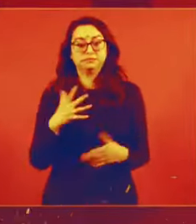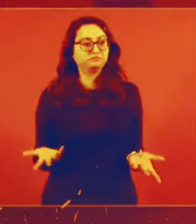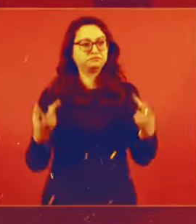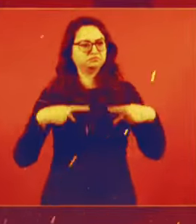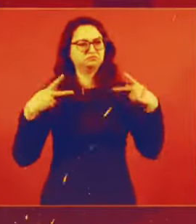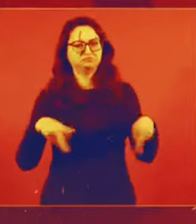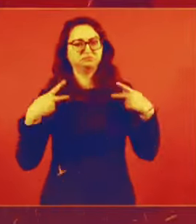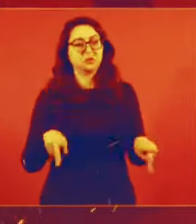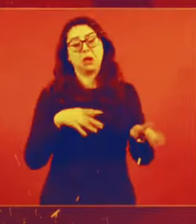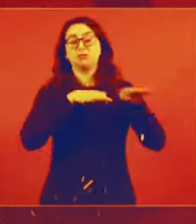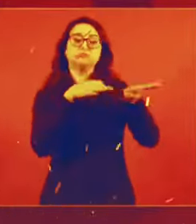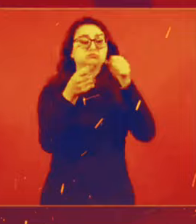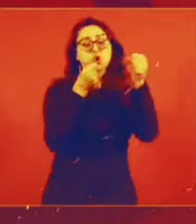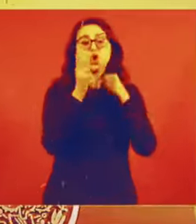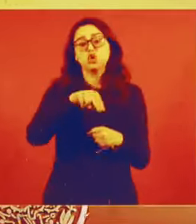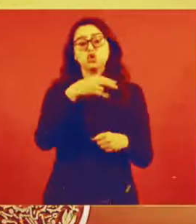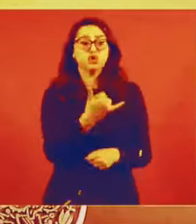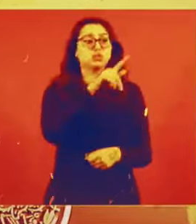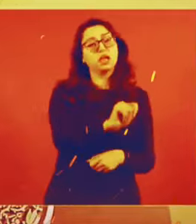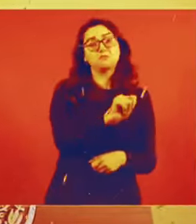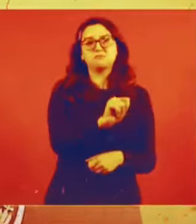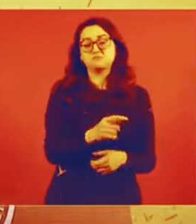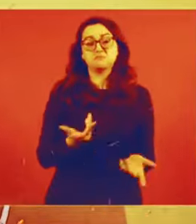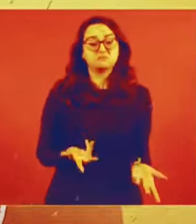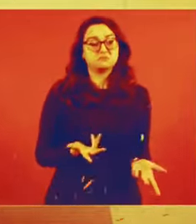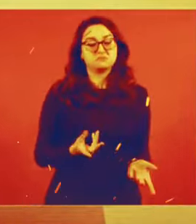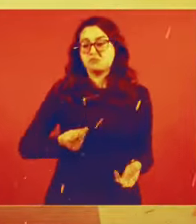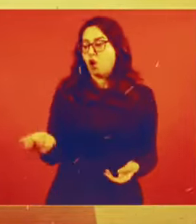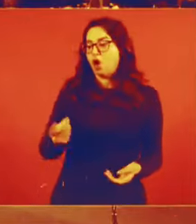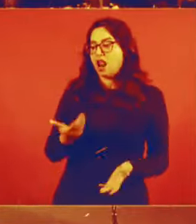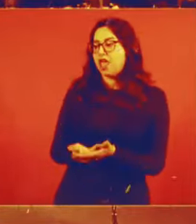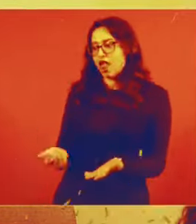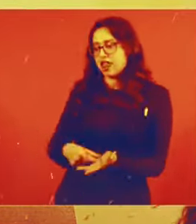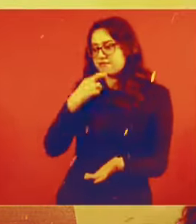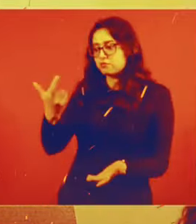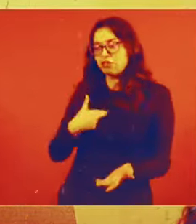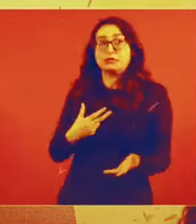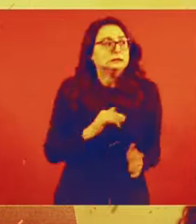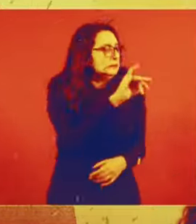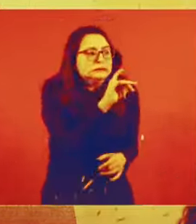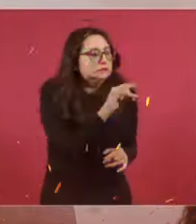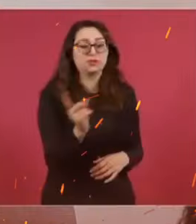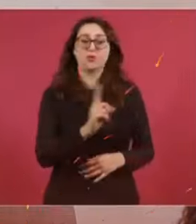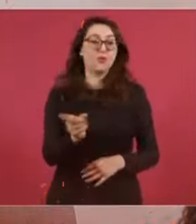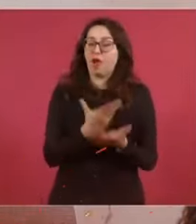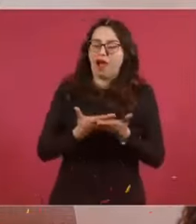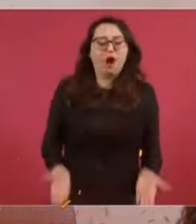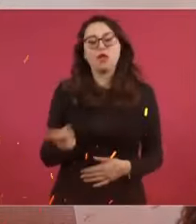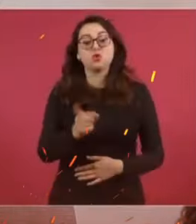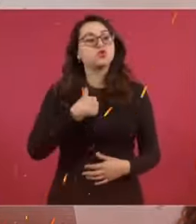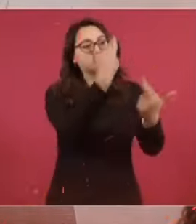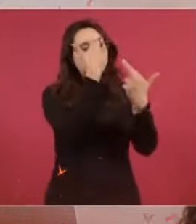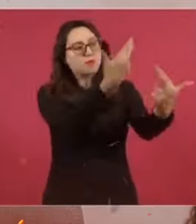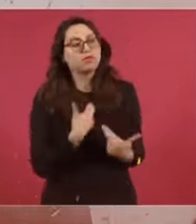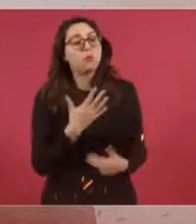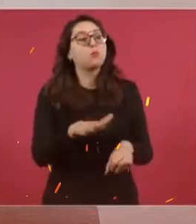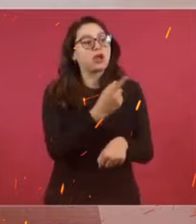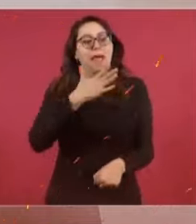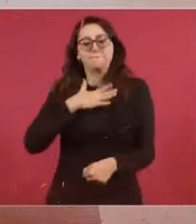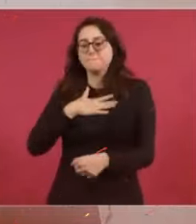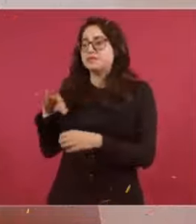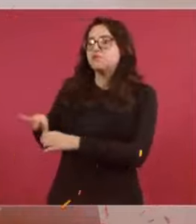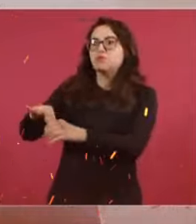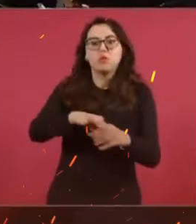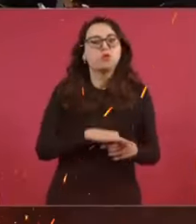cualquier gente que porque es el New York Times y nos va a nos va sentar en el banquillo de los acusados. Ahora nos tienen que respetar porque somos autoridad legal,